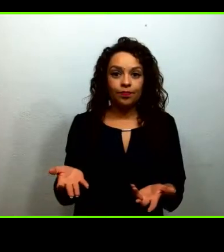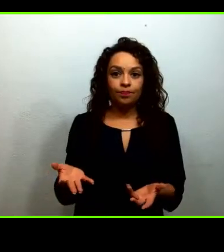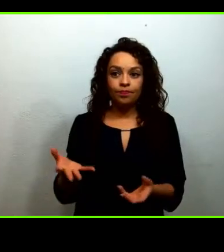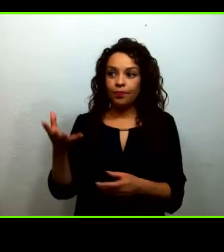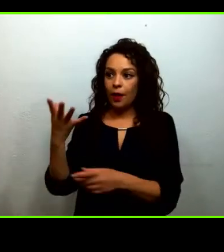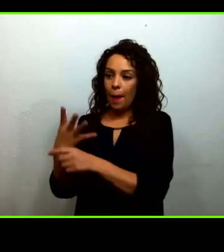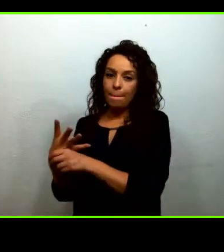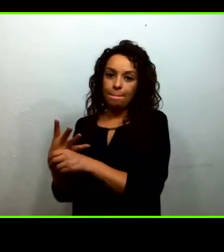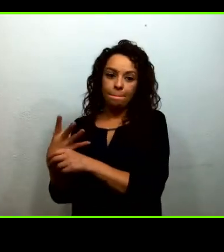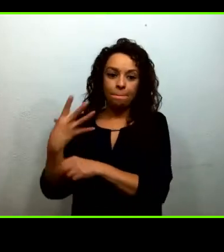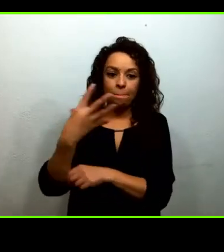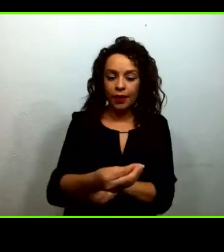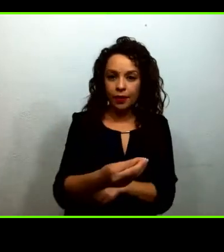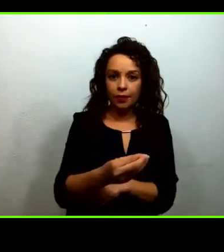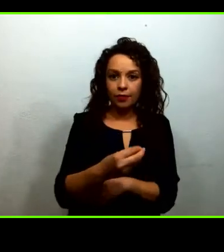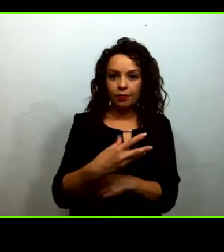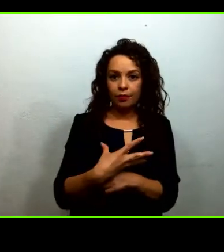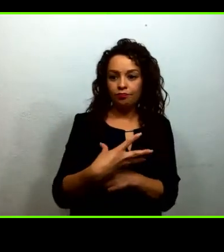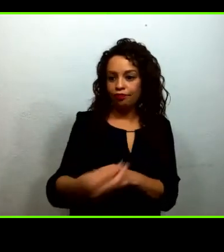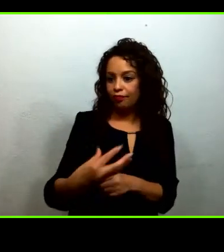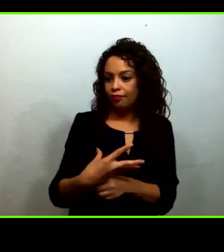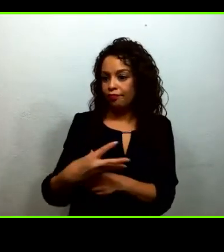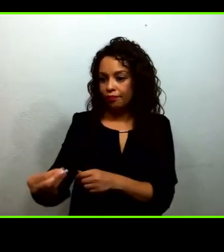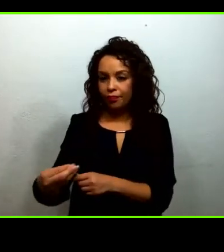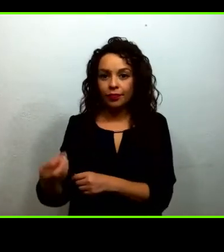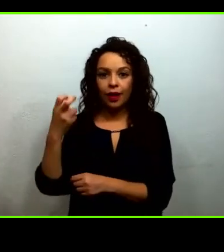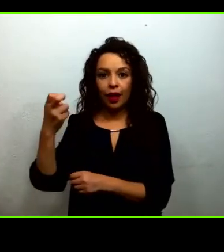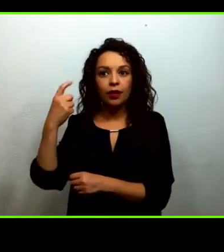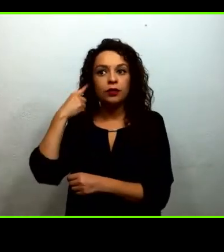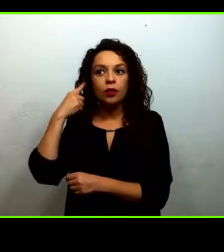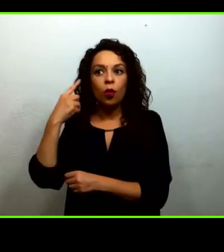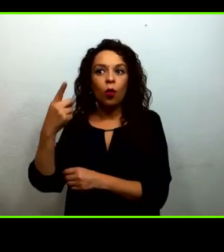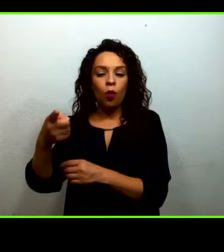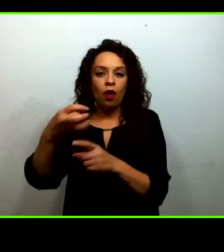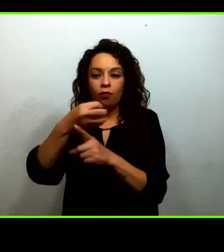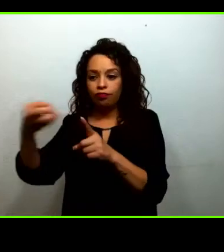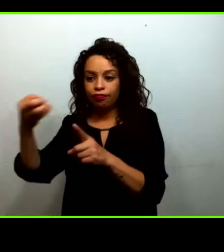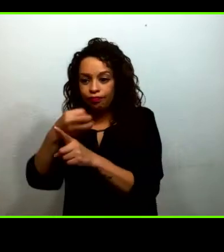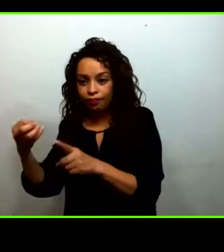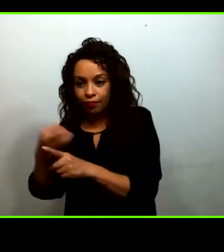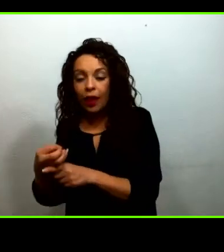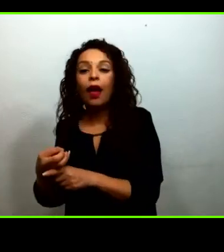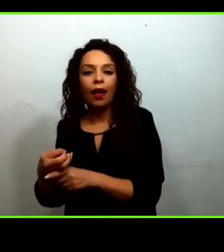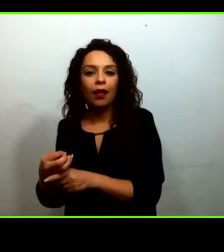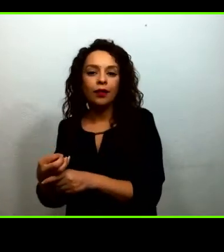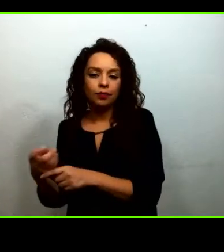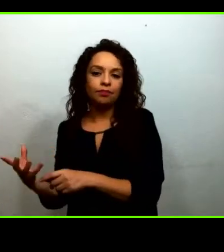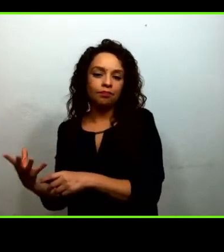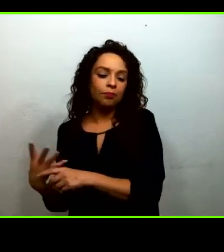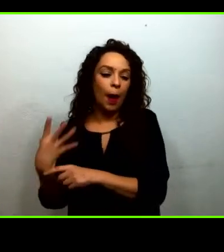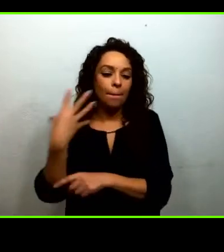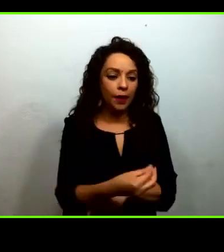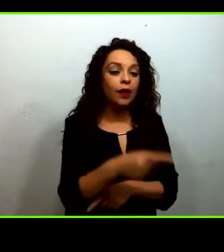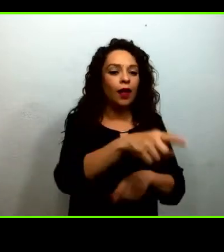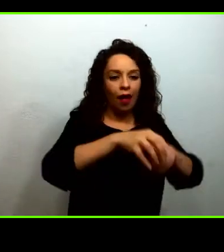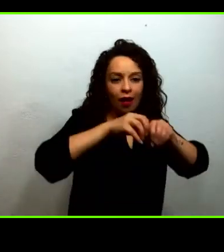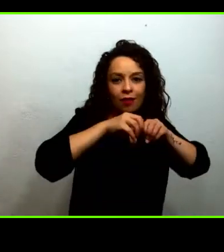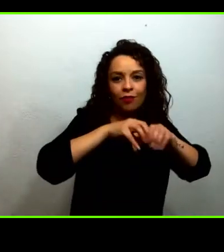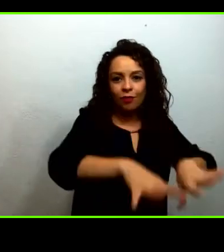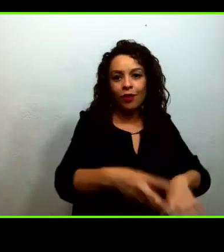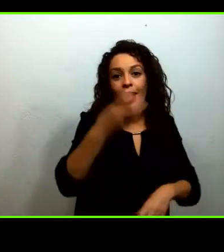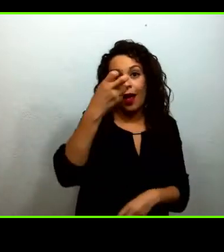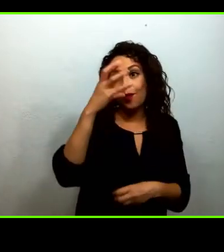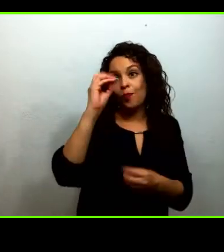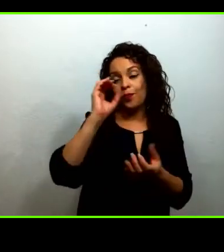los programas y nos dieron un espacio también así fue como llegamos a la radio